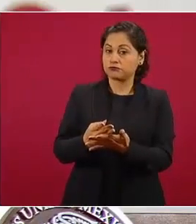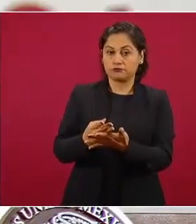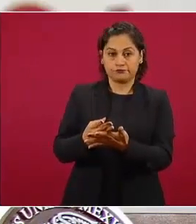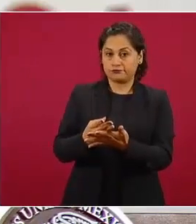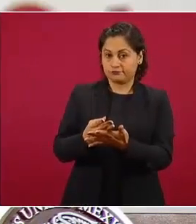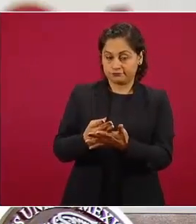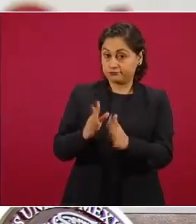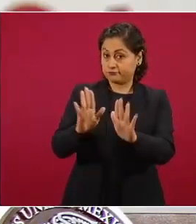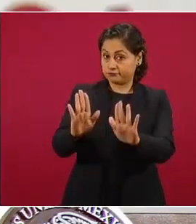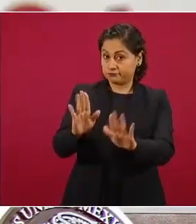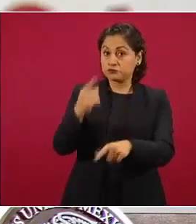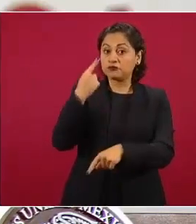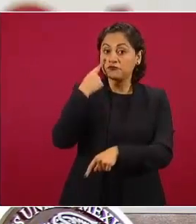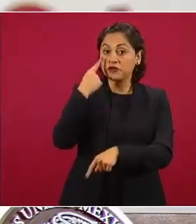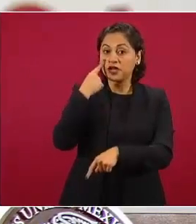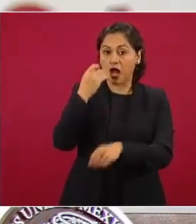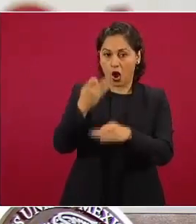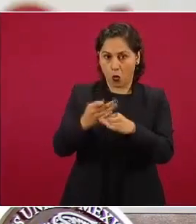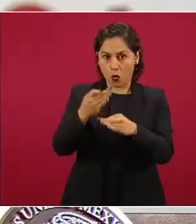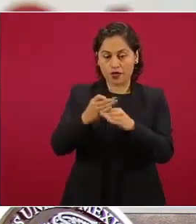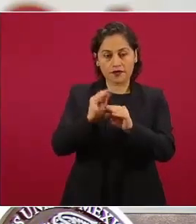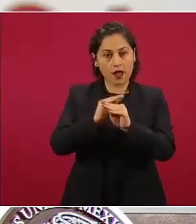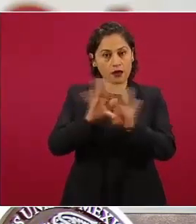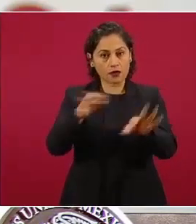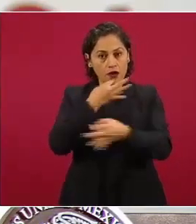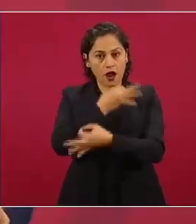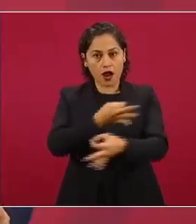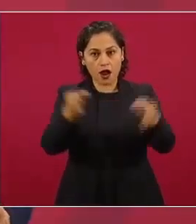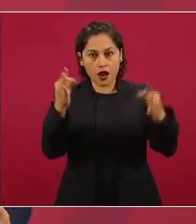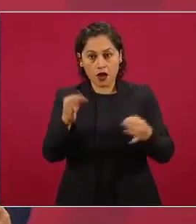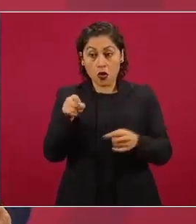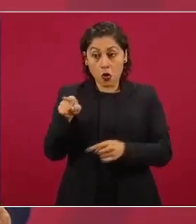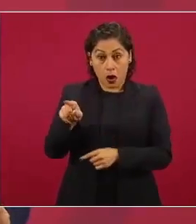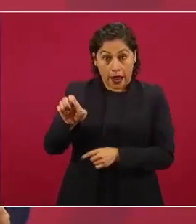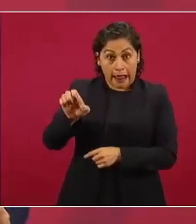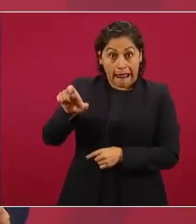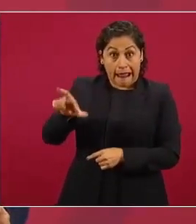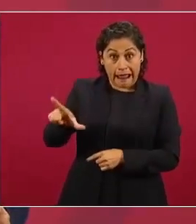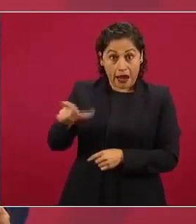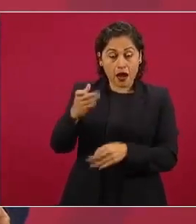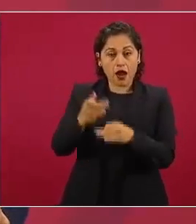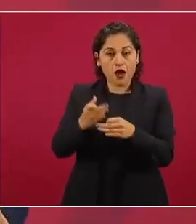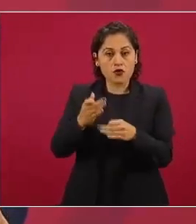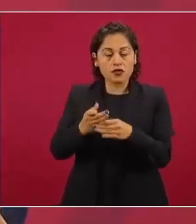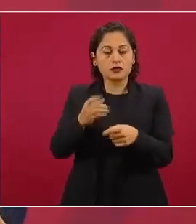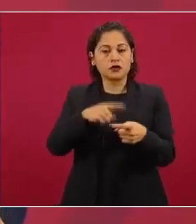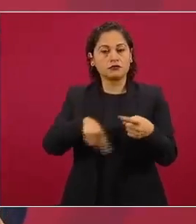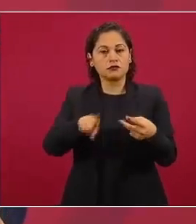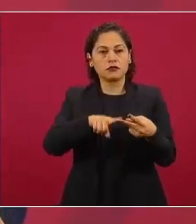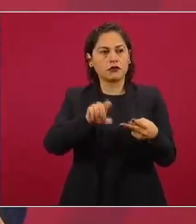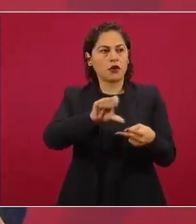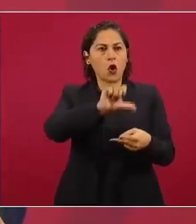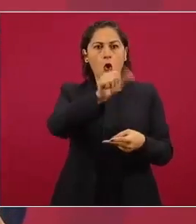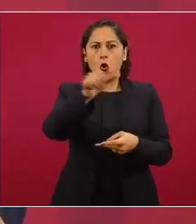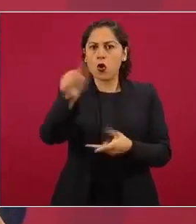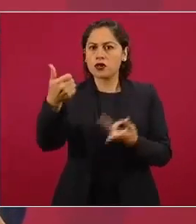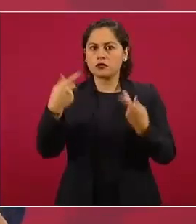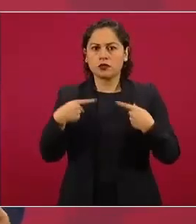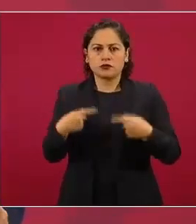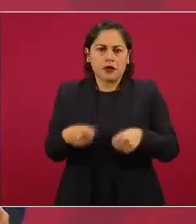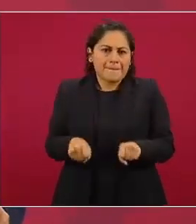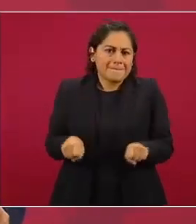de quedar de manifiesto lo haríamos ante cualquier circunstancia que afectara